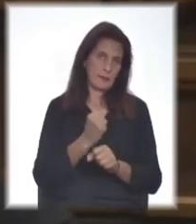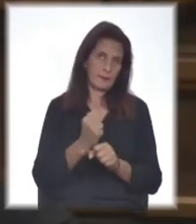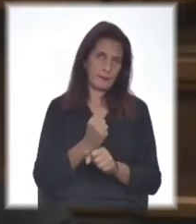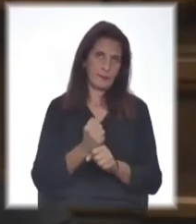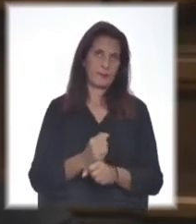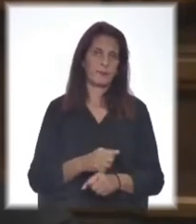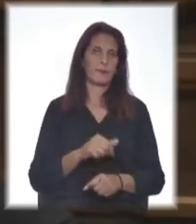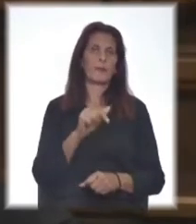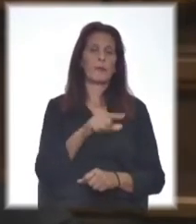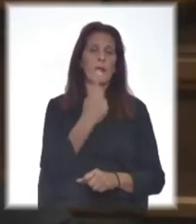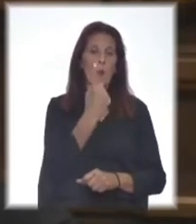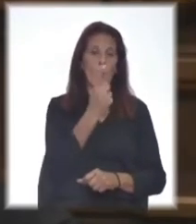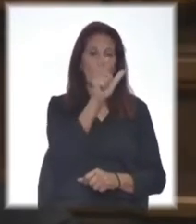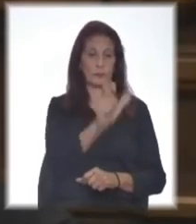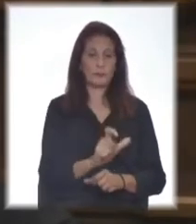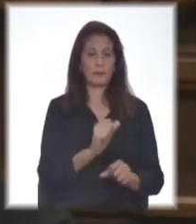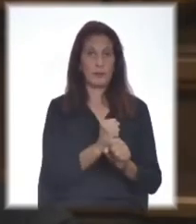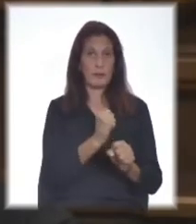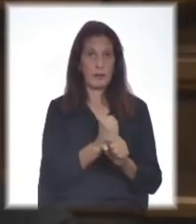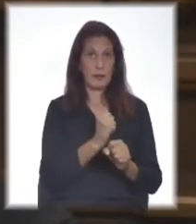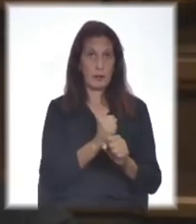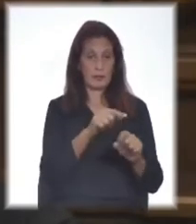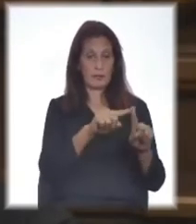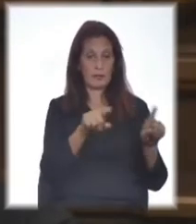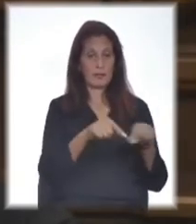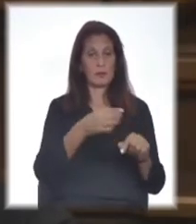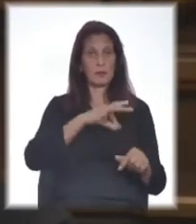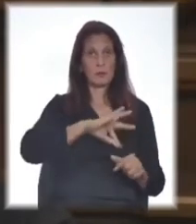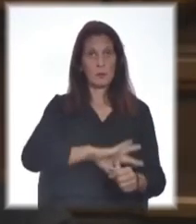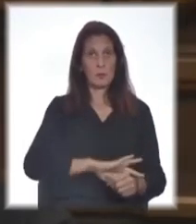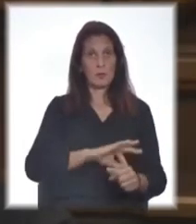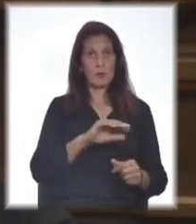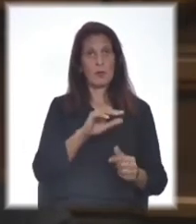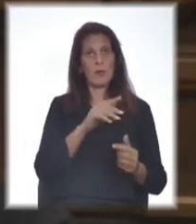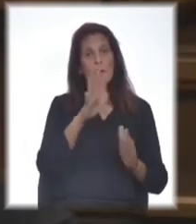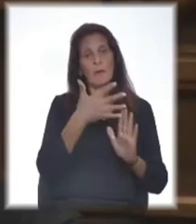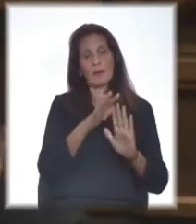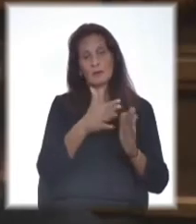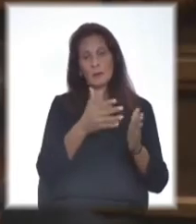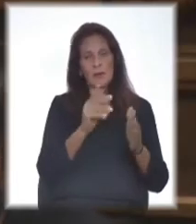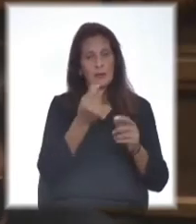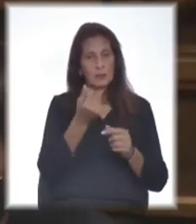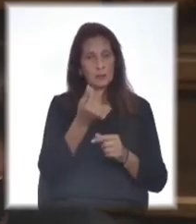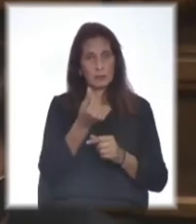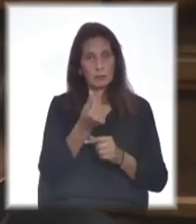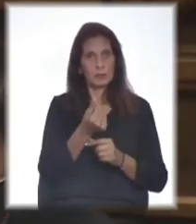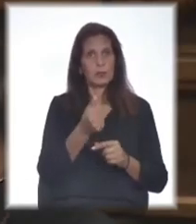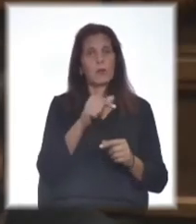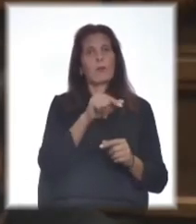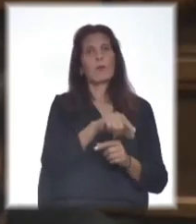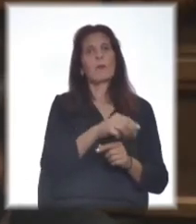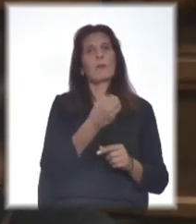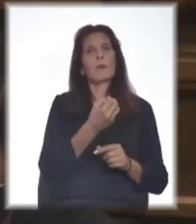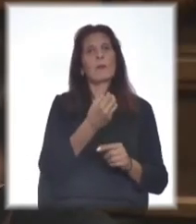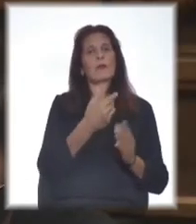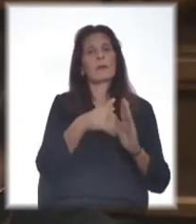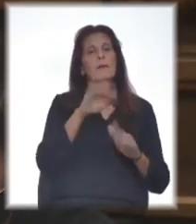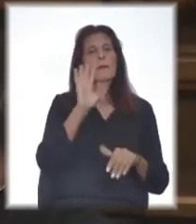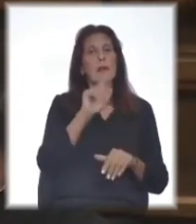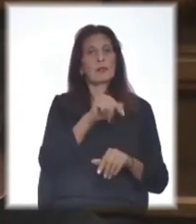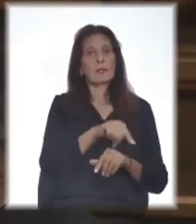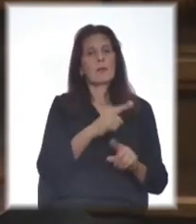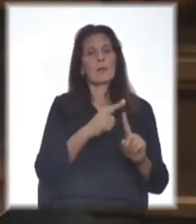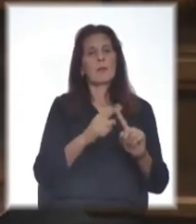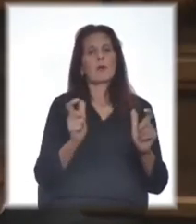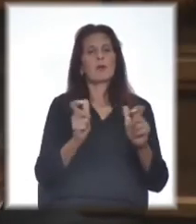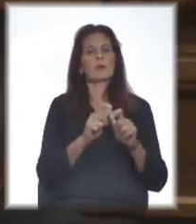Para ilustrar, un trabajador de ese sector gana un salario mínimo nacional o muy cerca de ese monto porque el ingreso salarial mayor es por